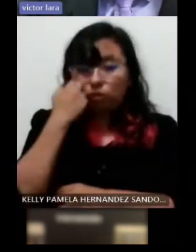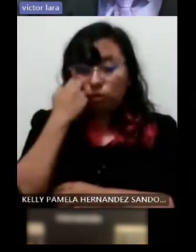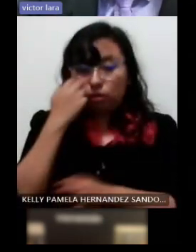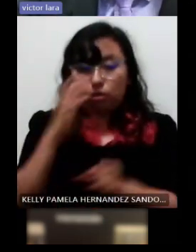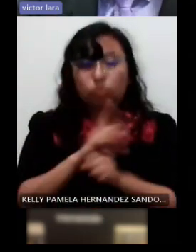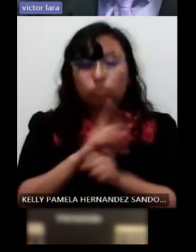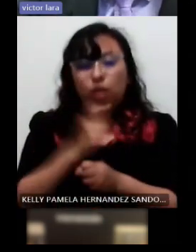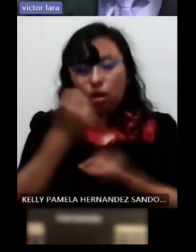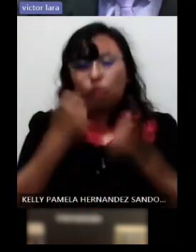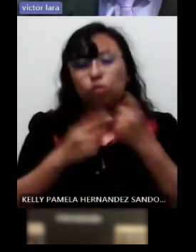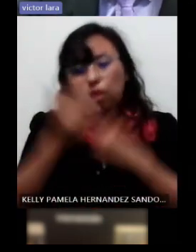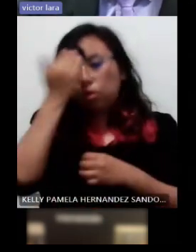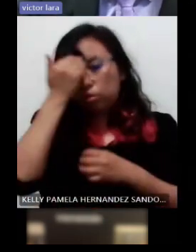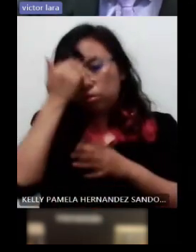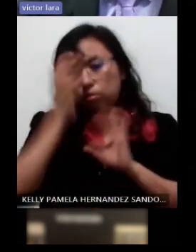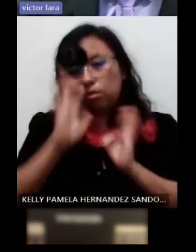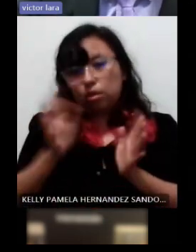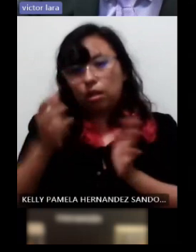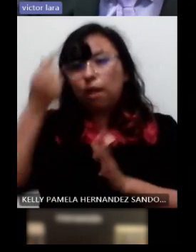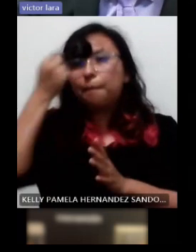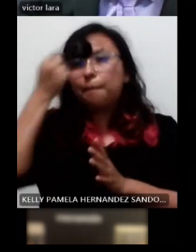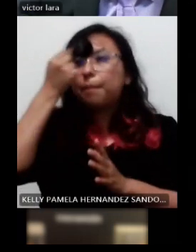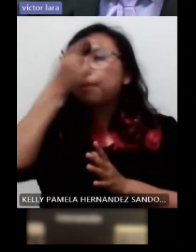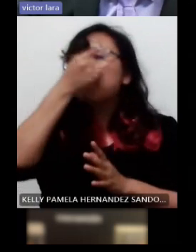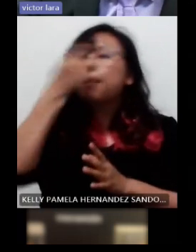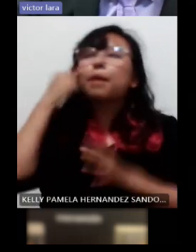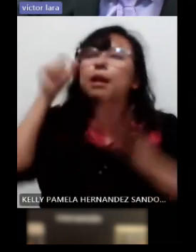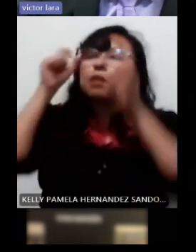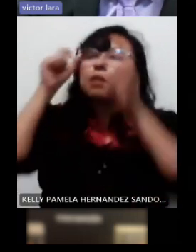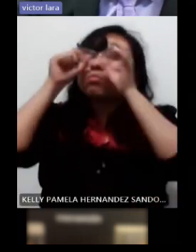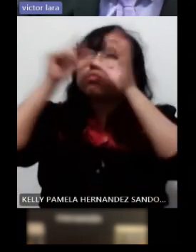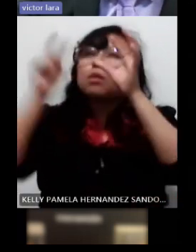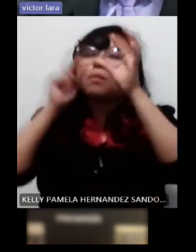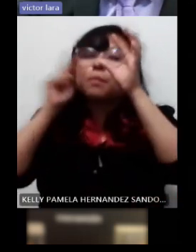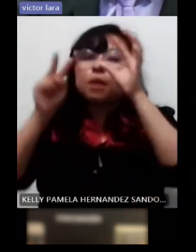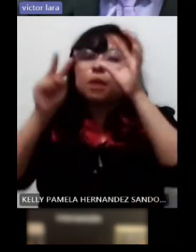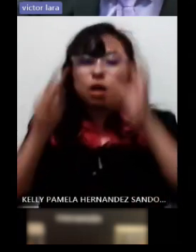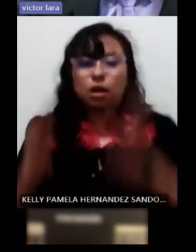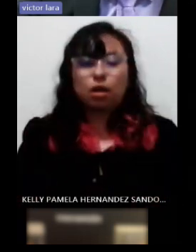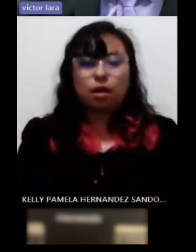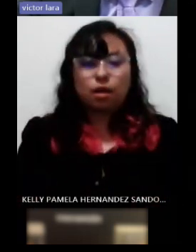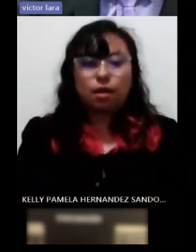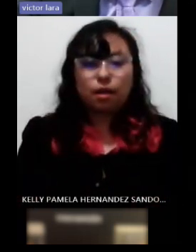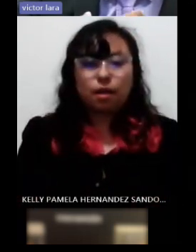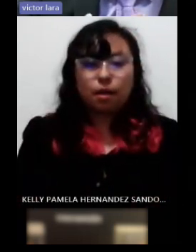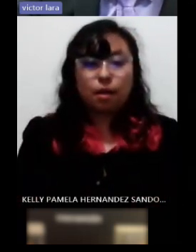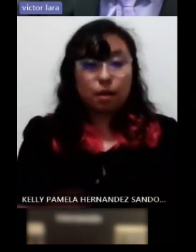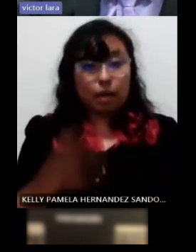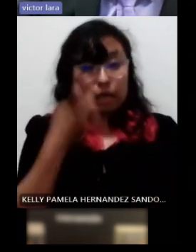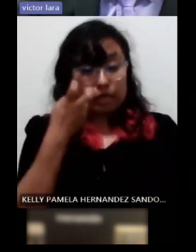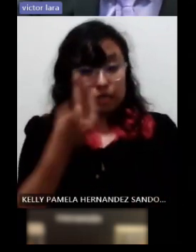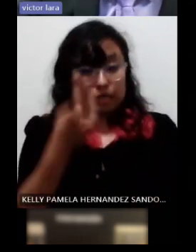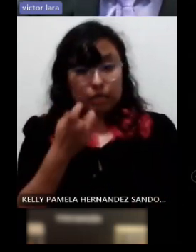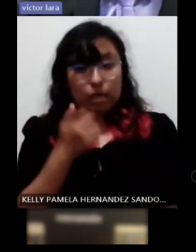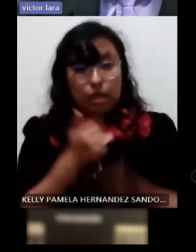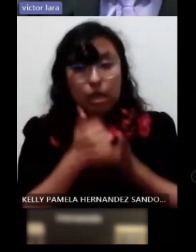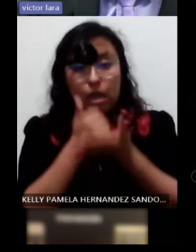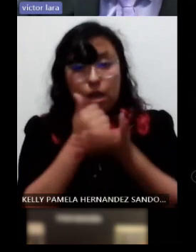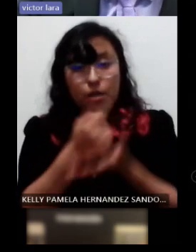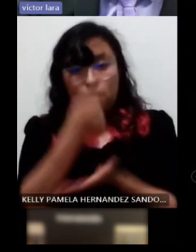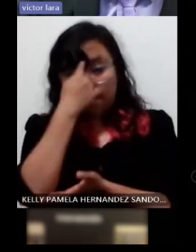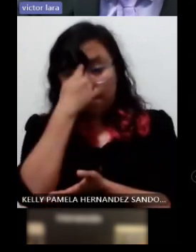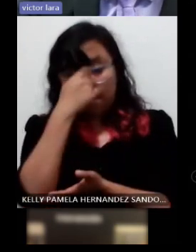las conocen perfectamente que son las gotitas para dilatar y aquí el ejercicio se basaba en tener una comunicación